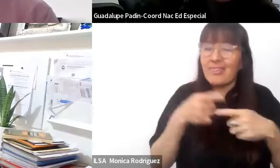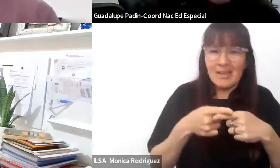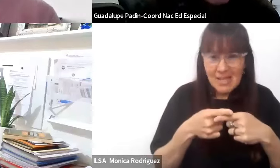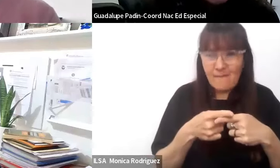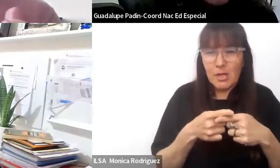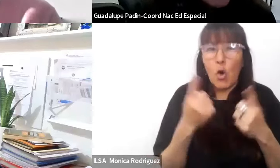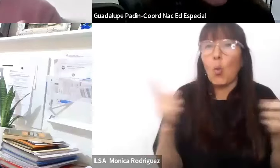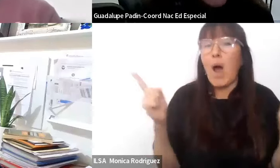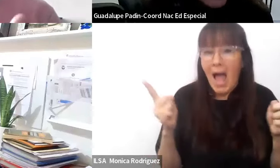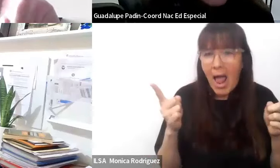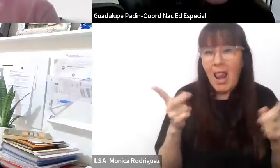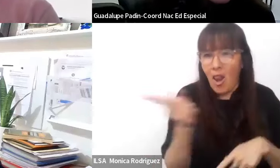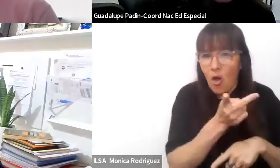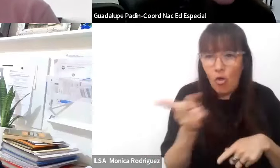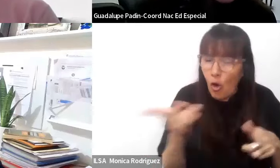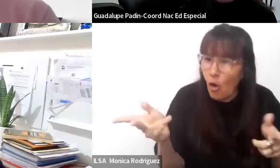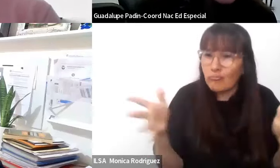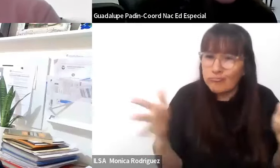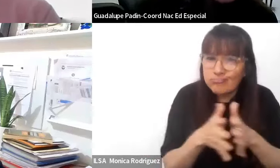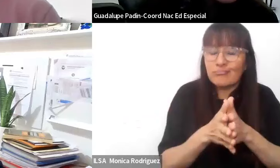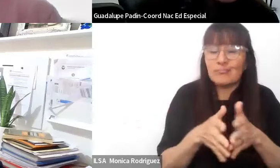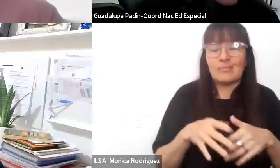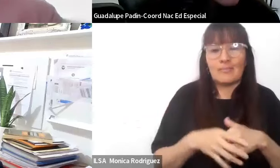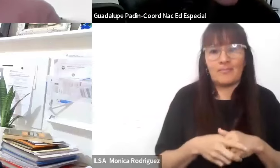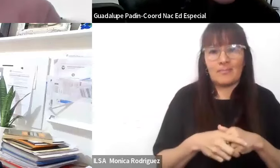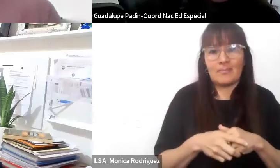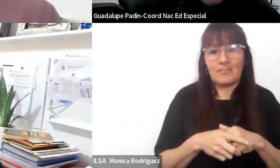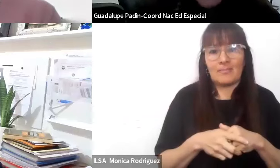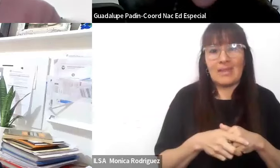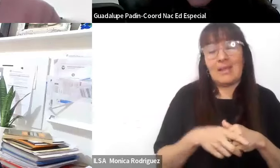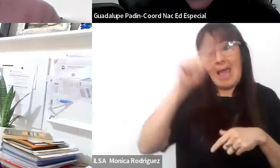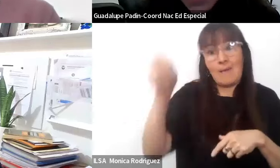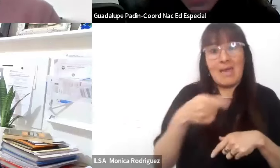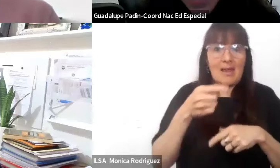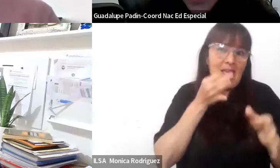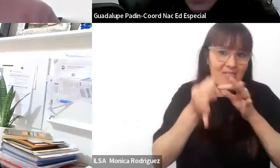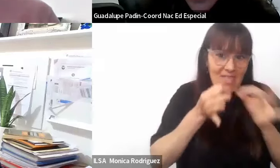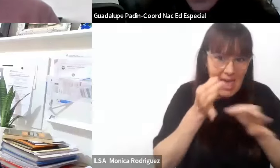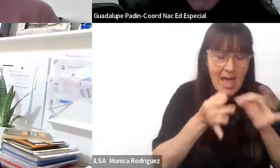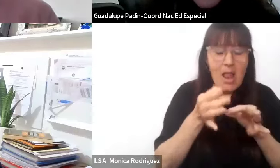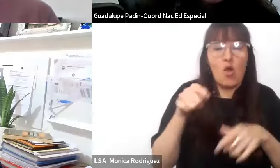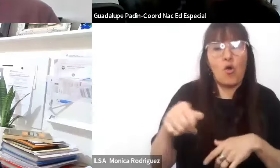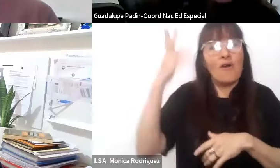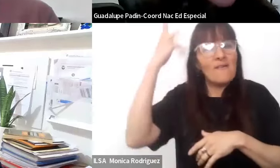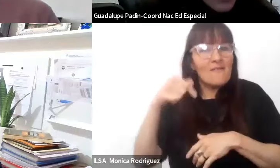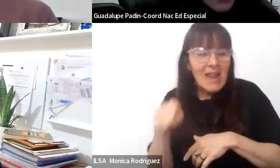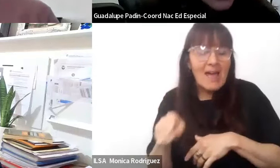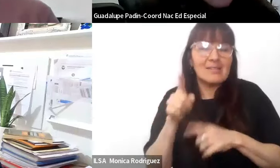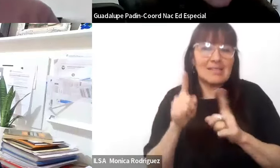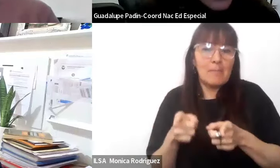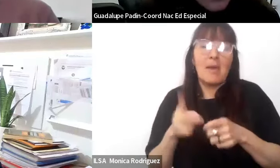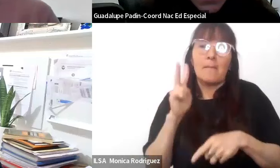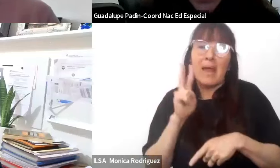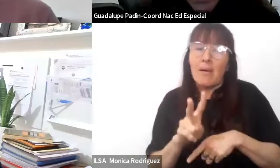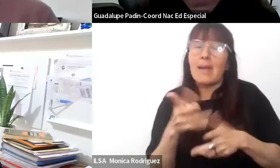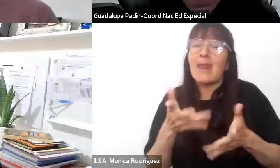tenemos en común, los puntos de encuentro, y a partir de ahí establecer diálogos, y cuáles son las diferencias en vistas a poder avanzar en